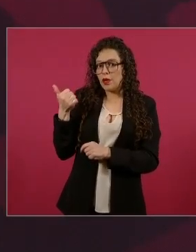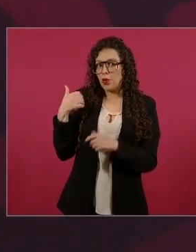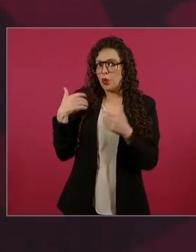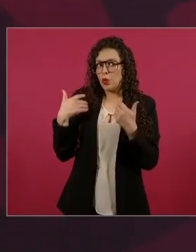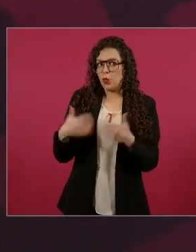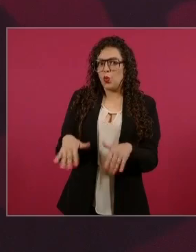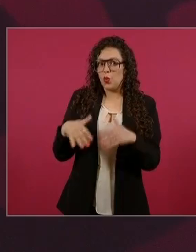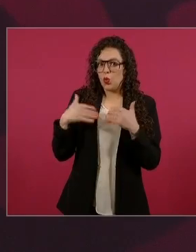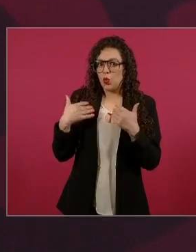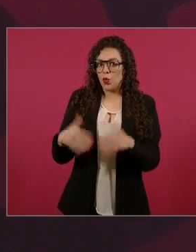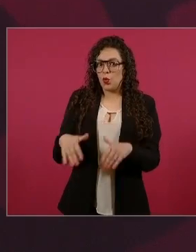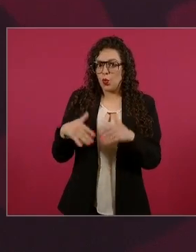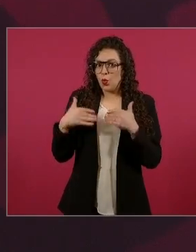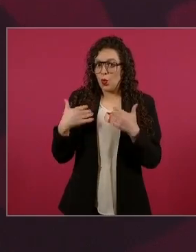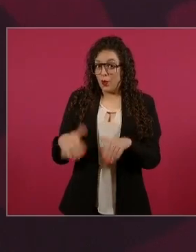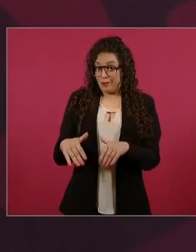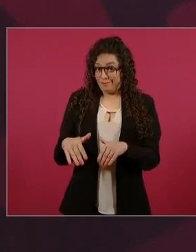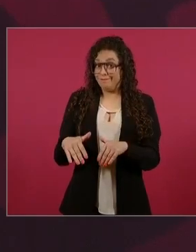Ay, nanita.